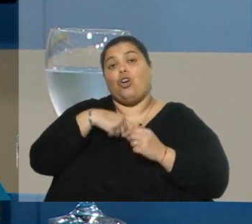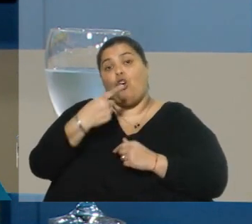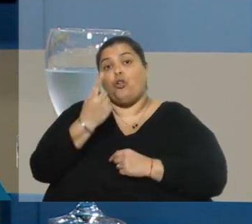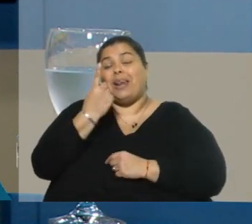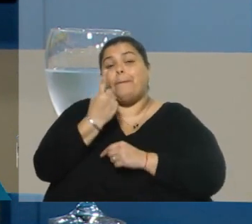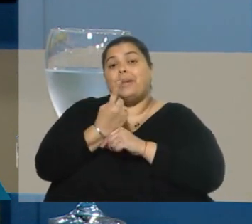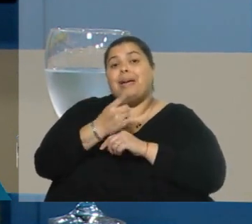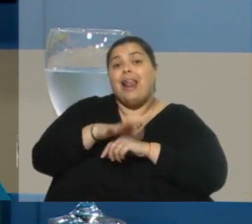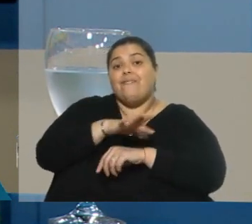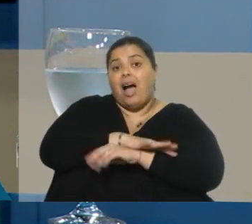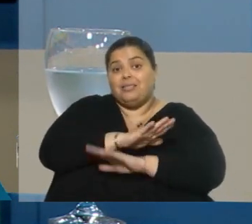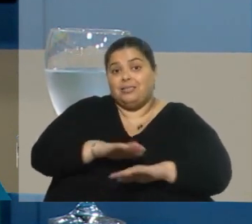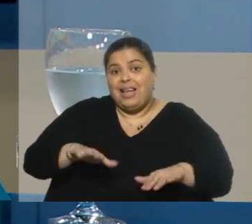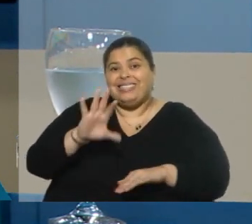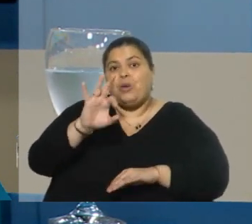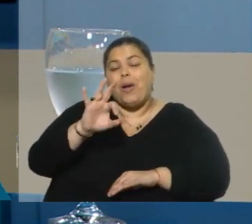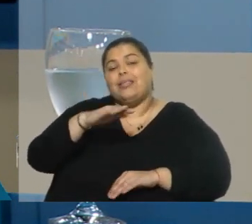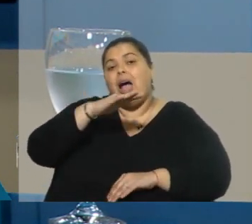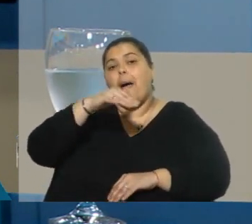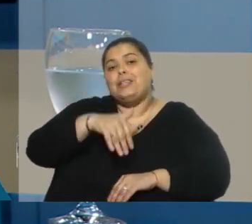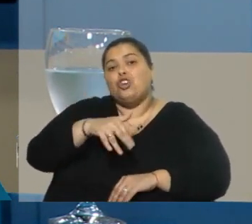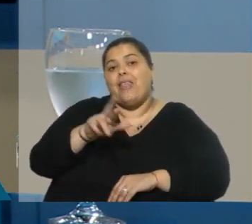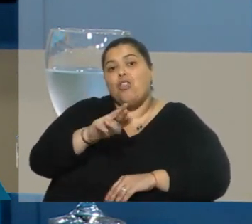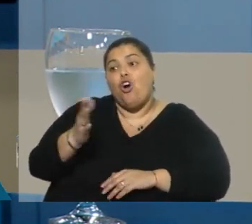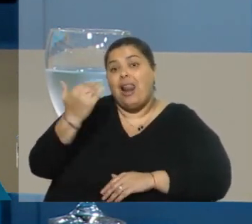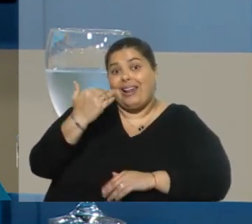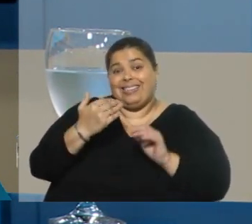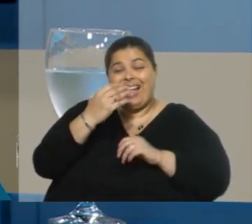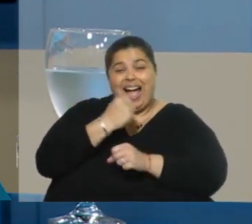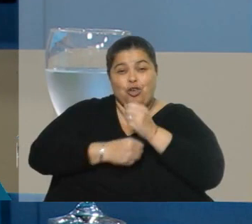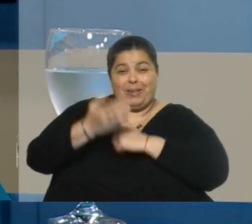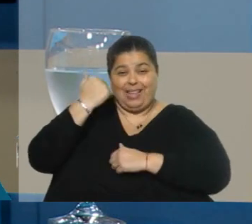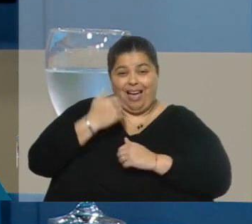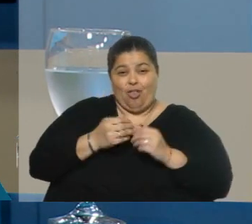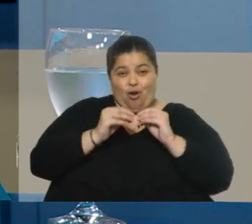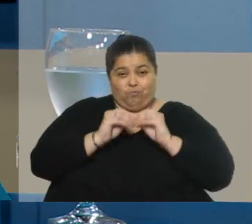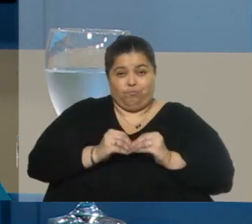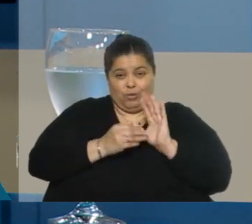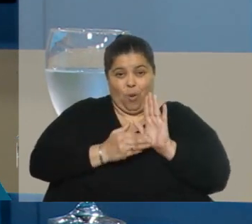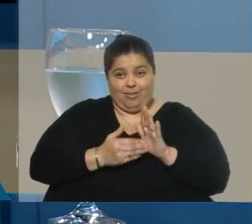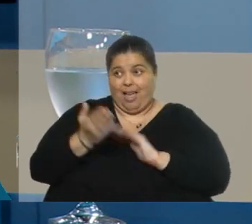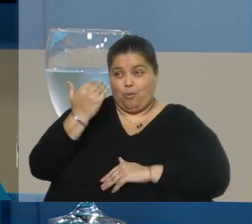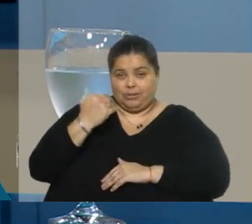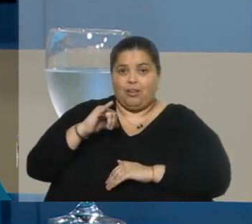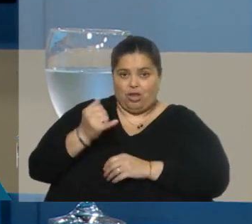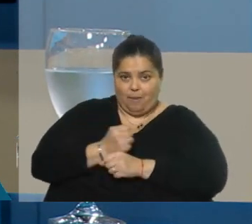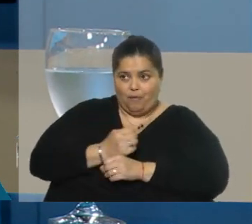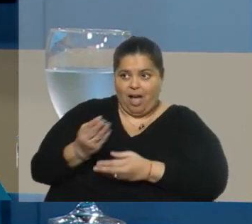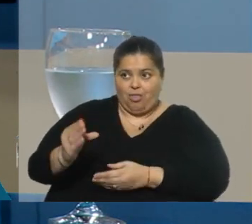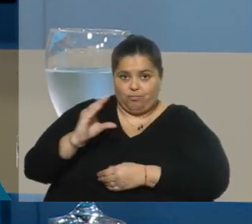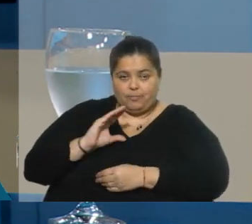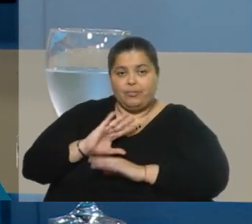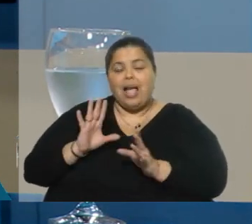infancia, los 50 millones de dólares que se aprobaron en la rendición de cuentas del año pasado. Y a eso también hay que agregar dos